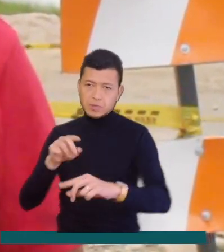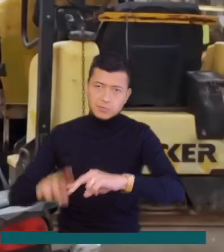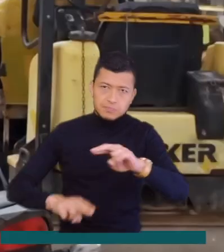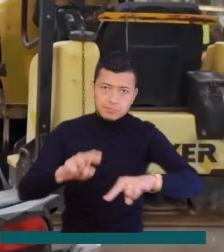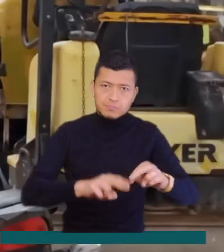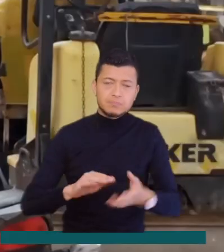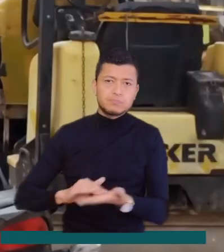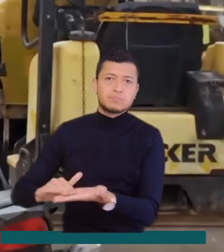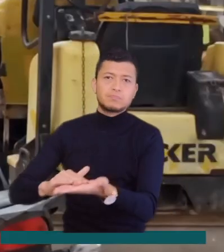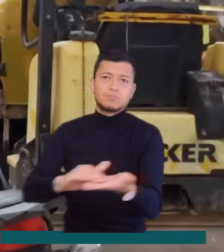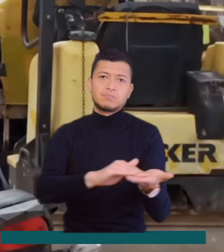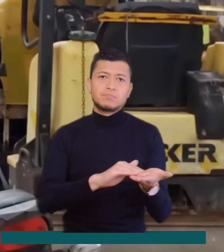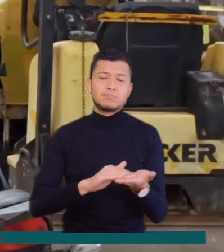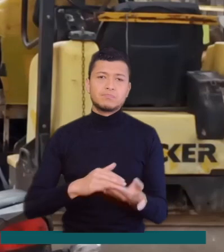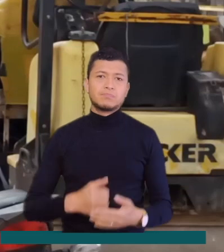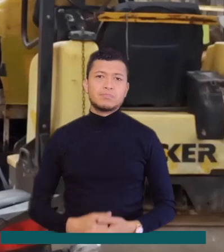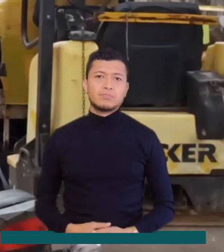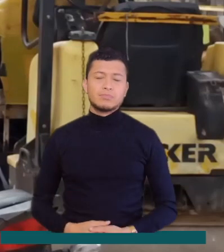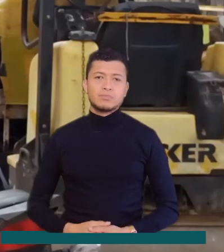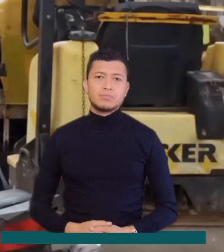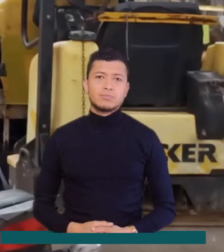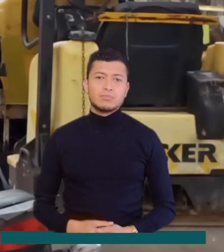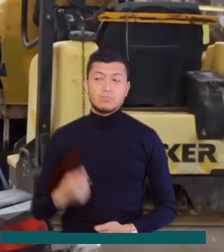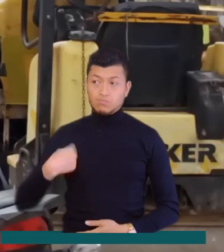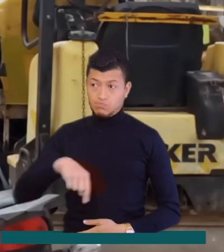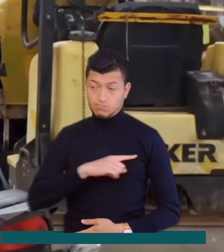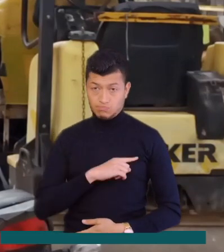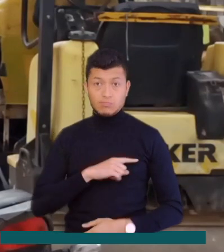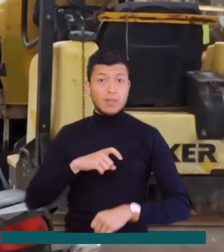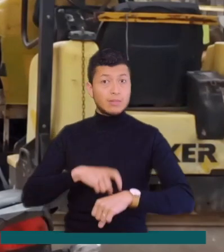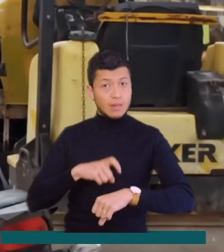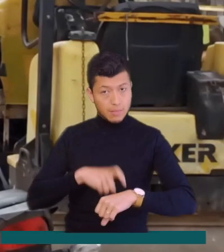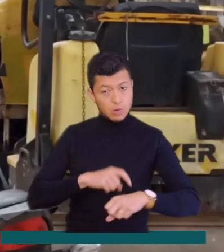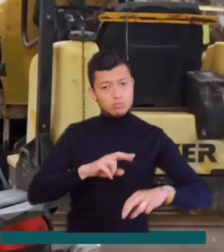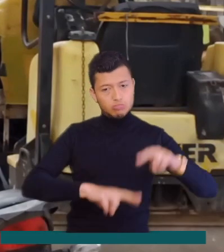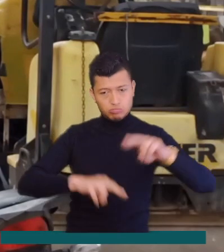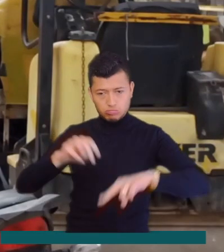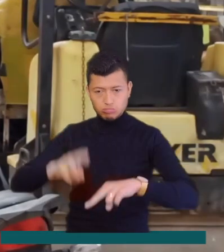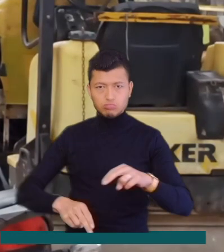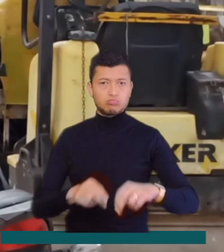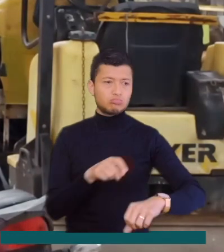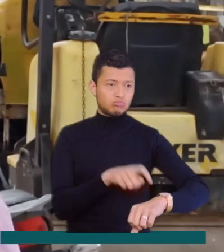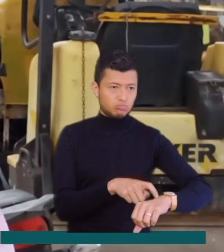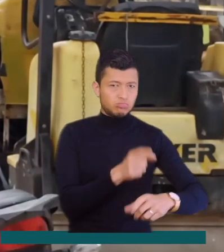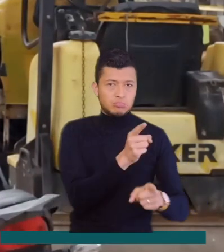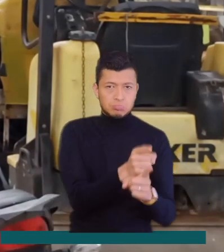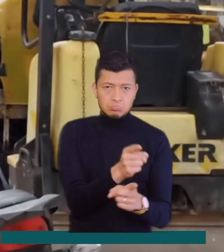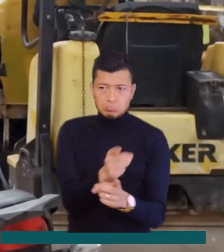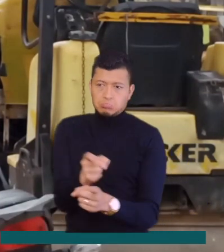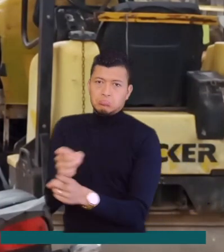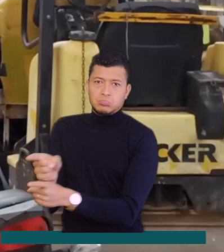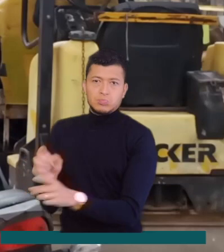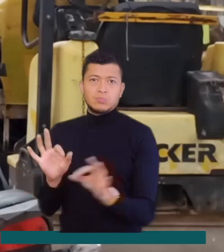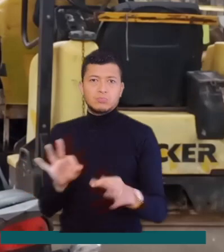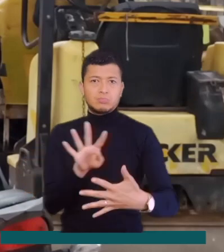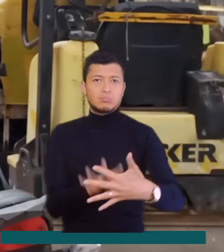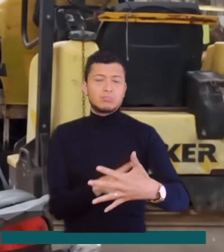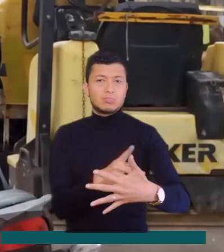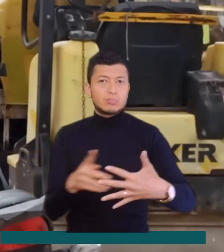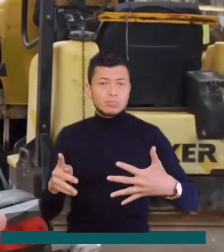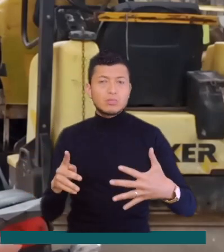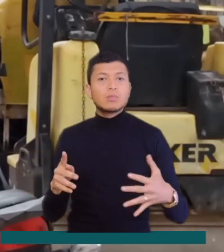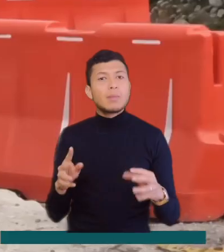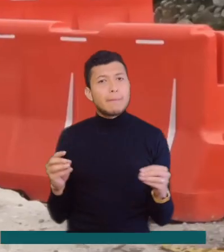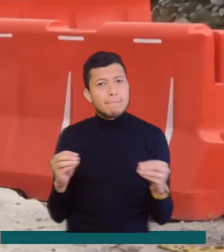obras. Sí, nosotros estamos cumpliendo con los tiempos. El llamado a la comunidad es que hay imprevistos que en algún